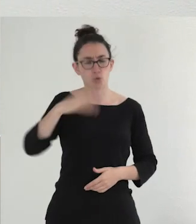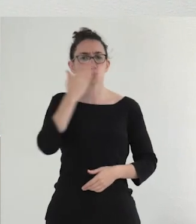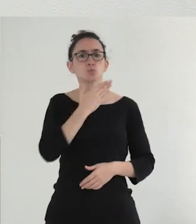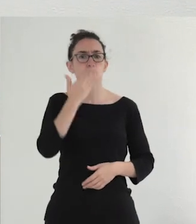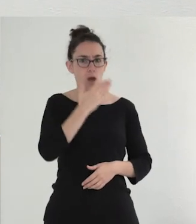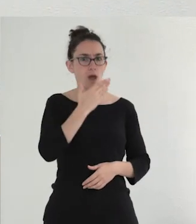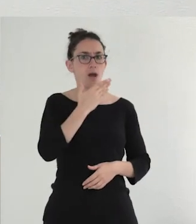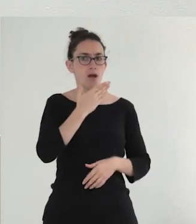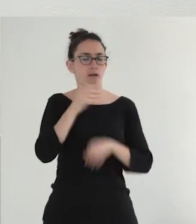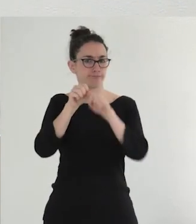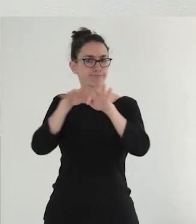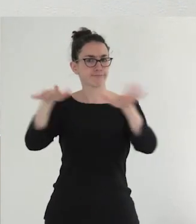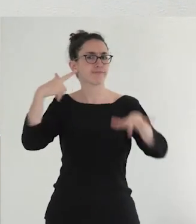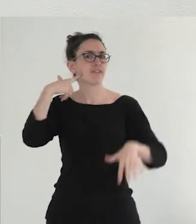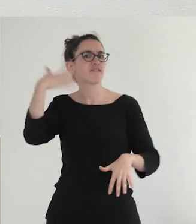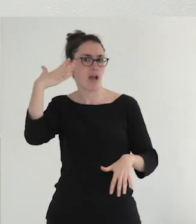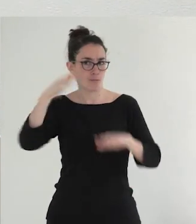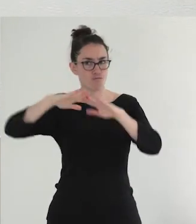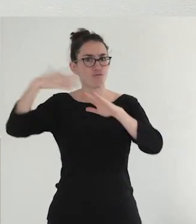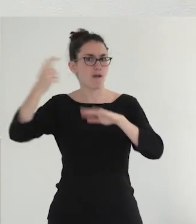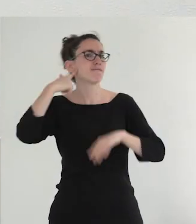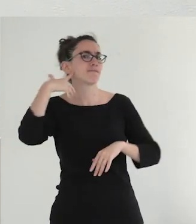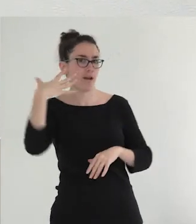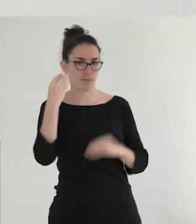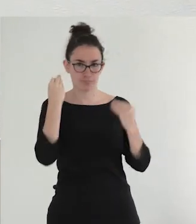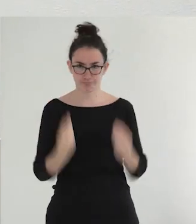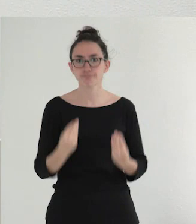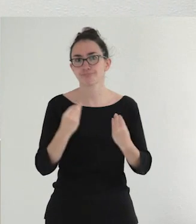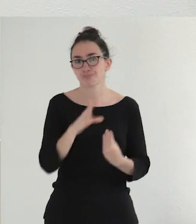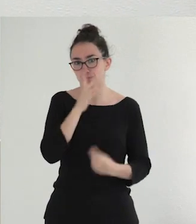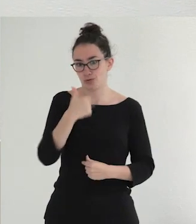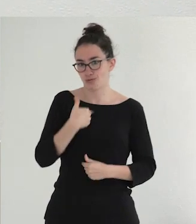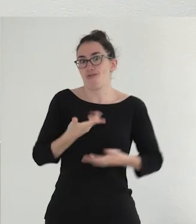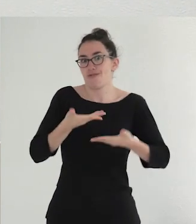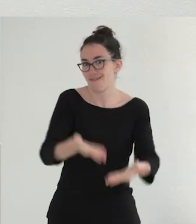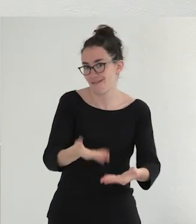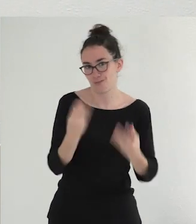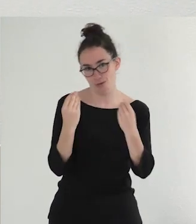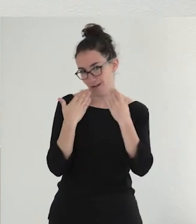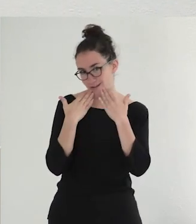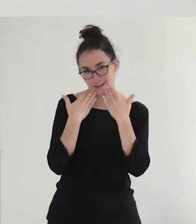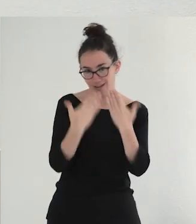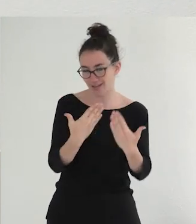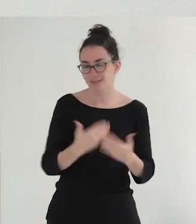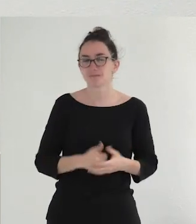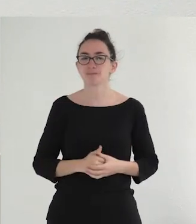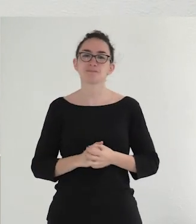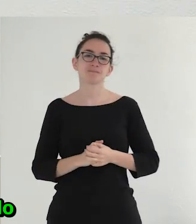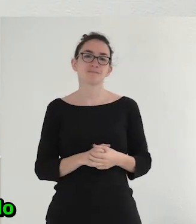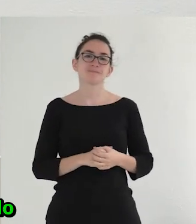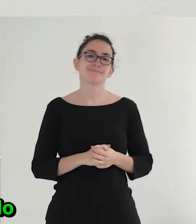muy buena reputación en el exterior, así que estoy muy agradecido de haber recibido esta invitación.